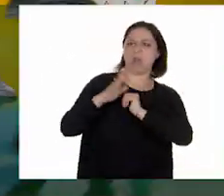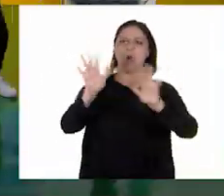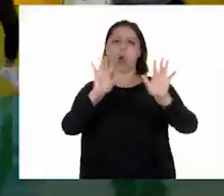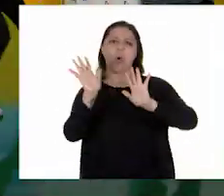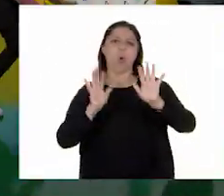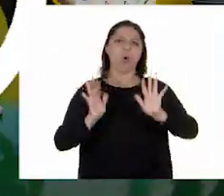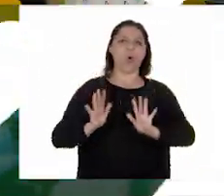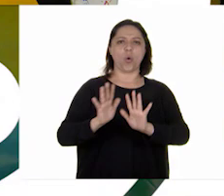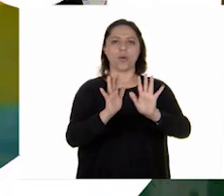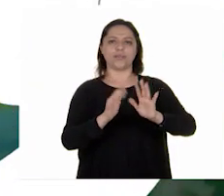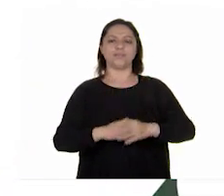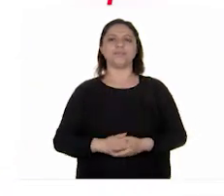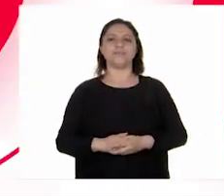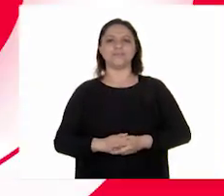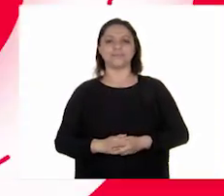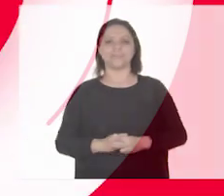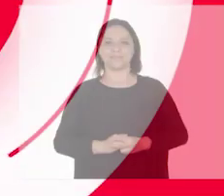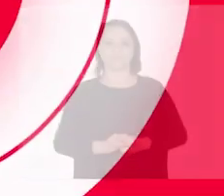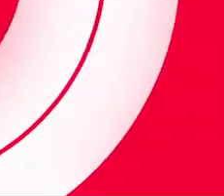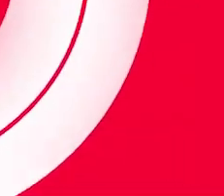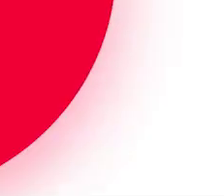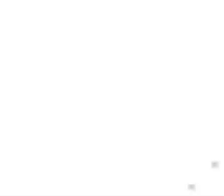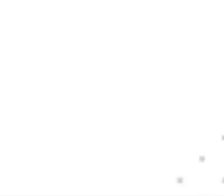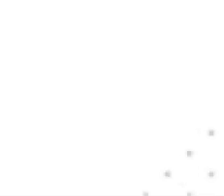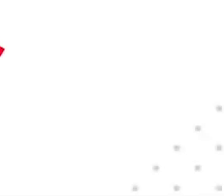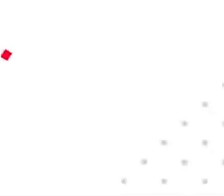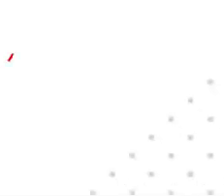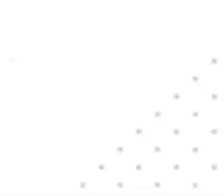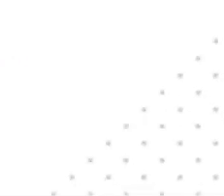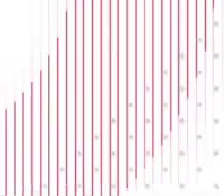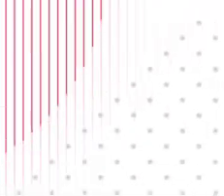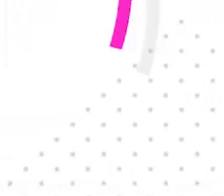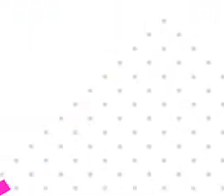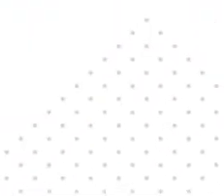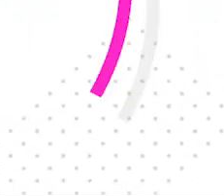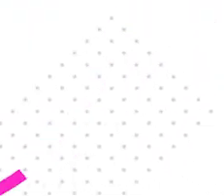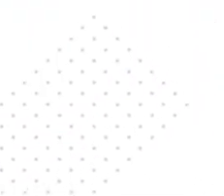¡Ay, ay, ay! Creo que ya me atraparon. ¡No me a